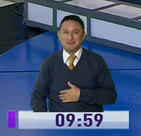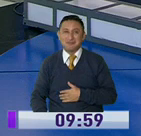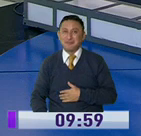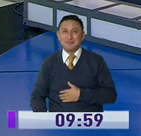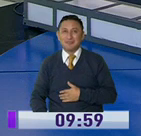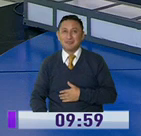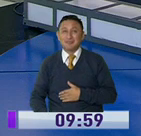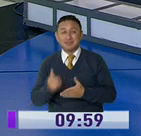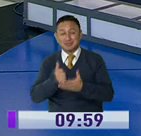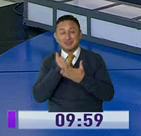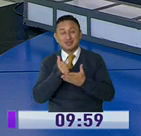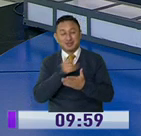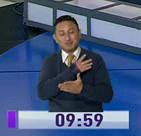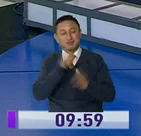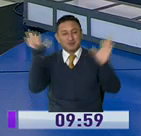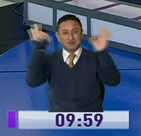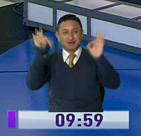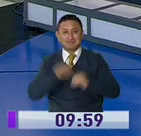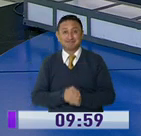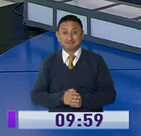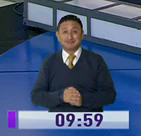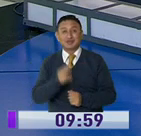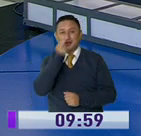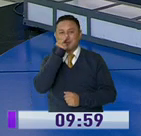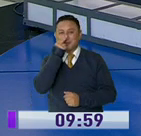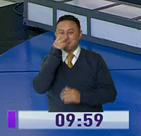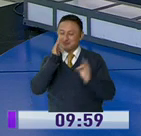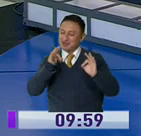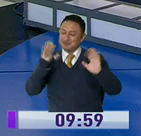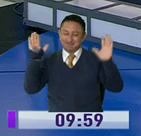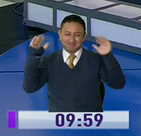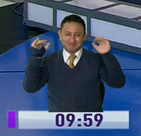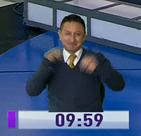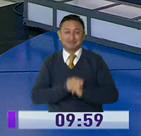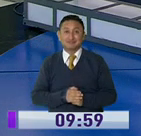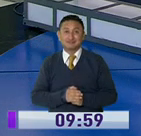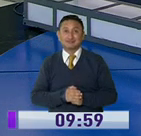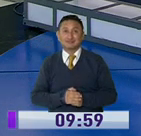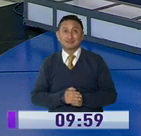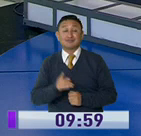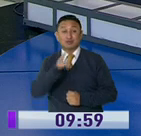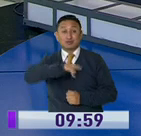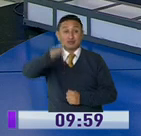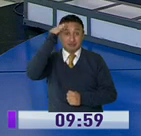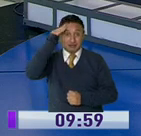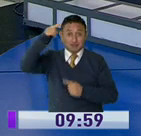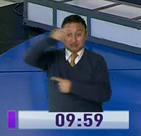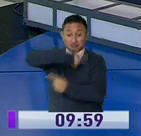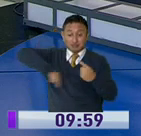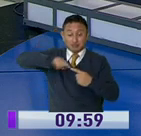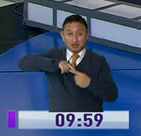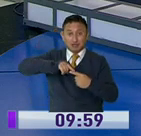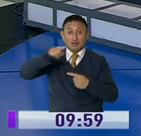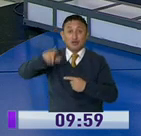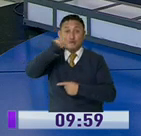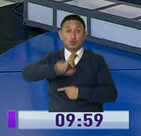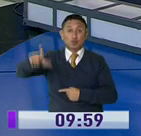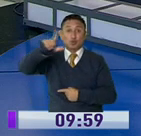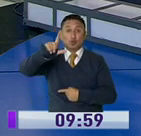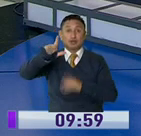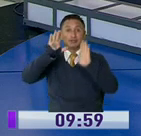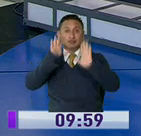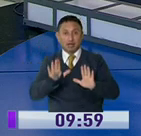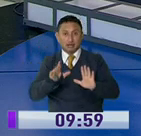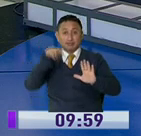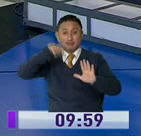ayudarles con eso, no pueden estar sin luz. Que el buen humor nunca falte, no famos. Bueno, nos vamos, ya sabe, retornamos del día lunes, pero hay que